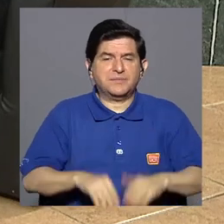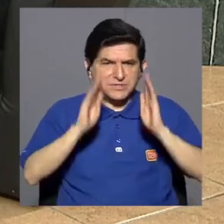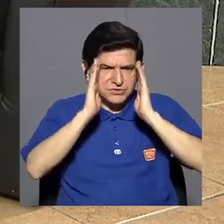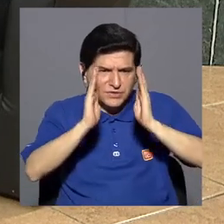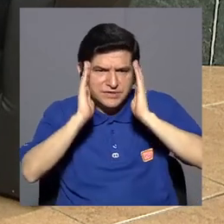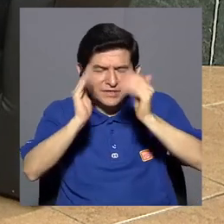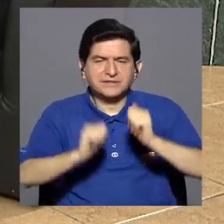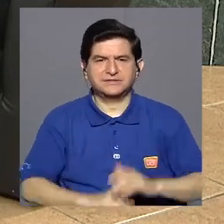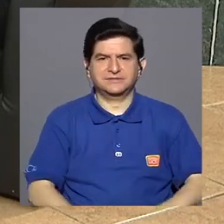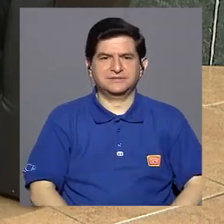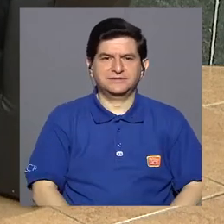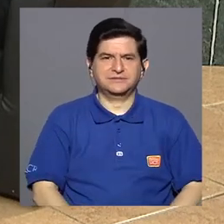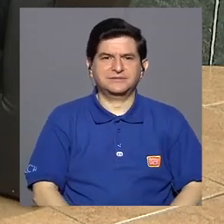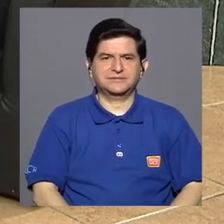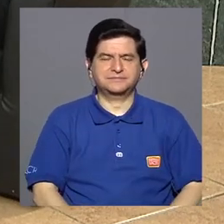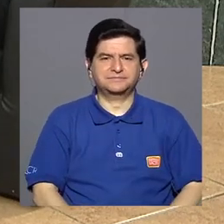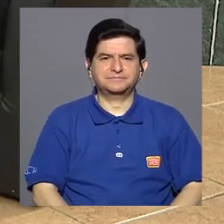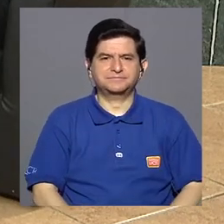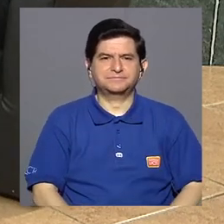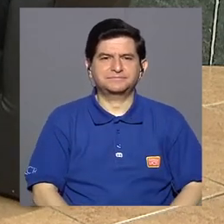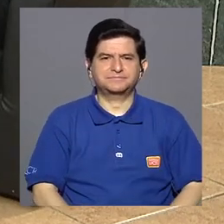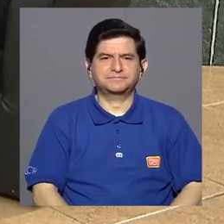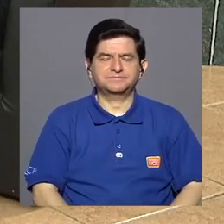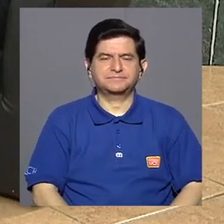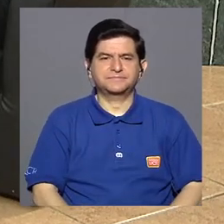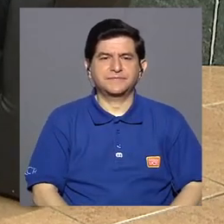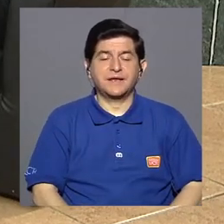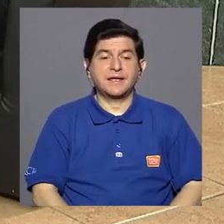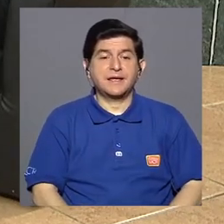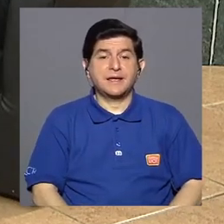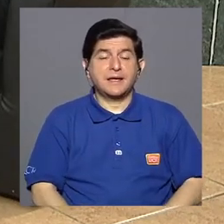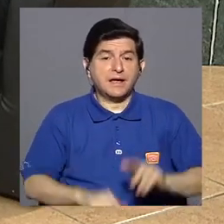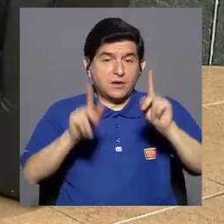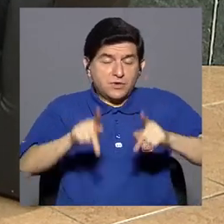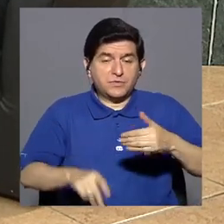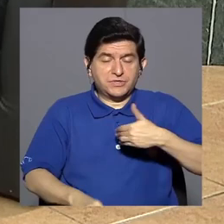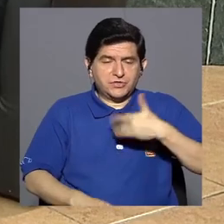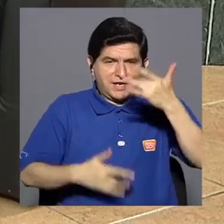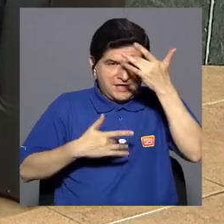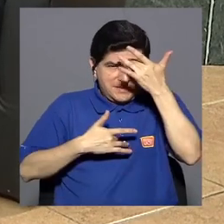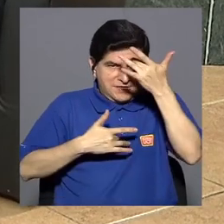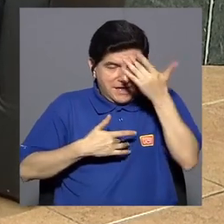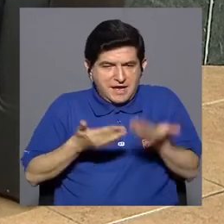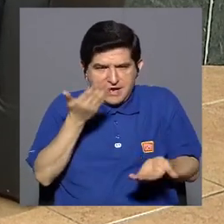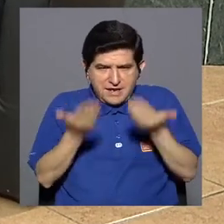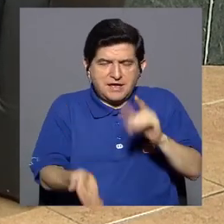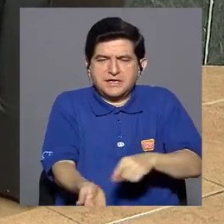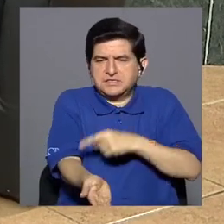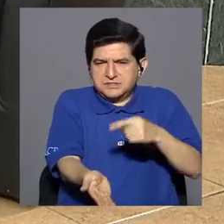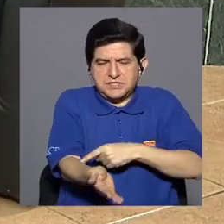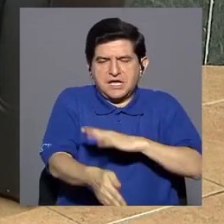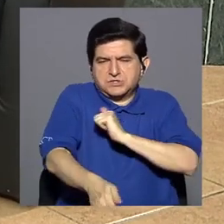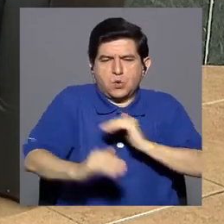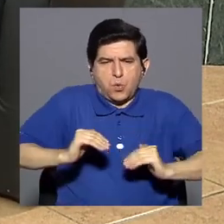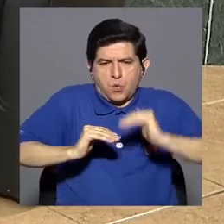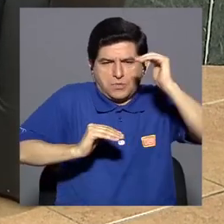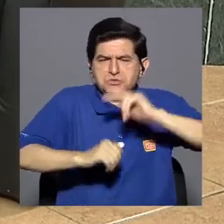por ejemplo, la cuidadora? En definitiva, cuando tienes una enfermedad que pudiera ser diabetes o hipertensión, que es